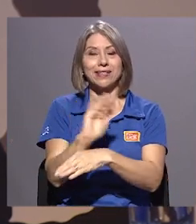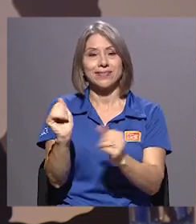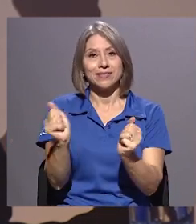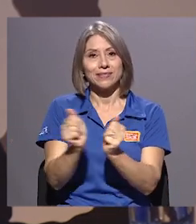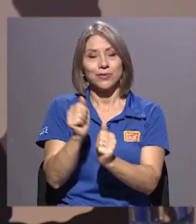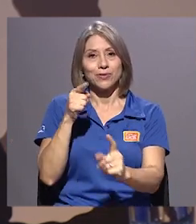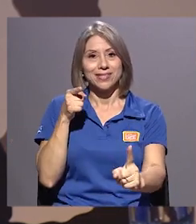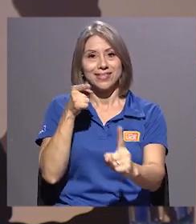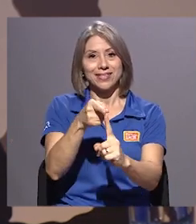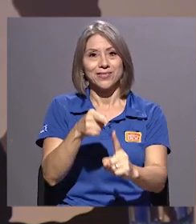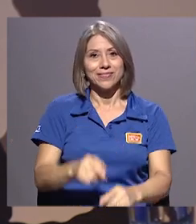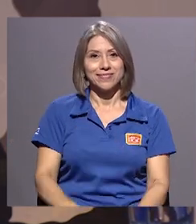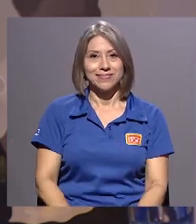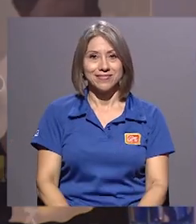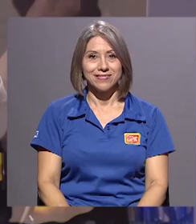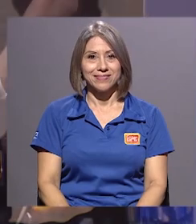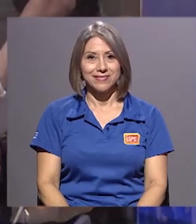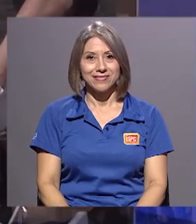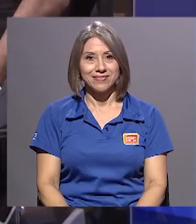Televisión con Sentido.